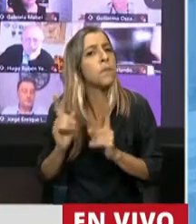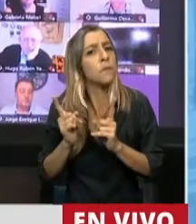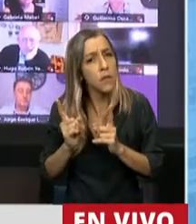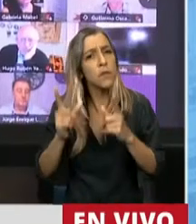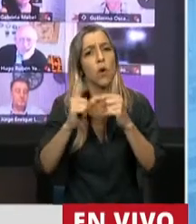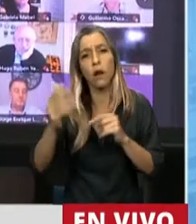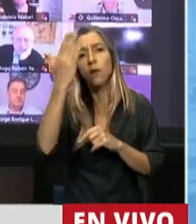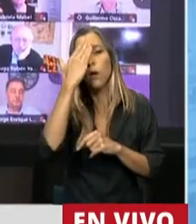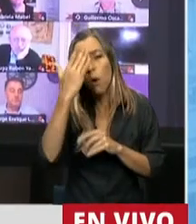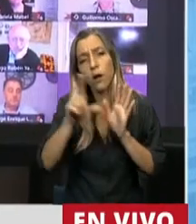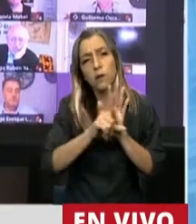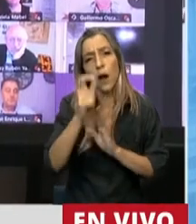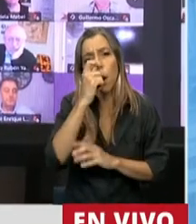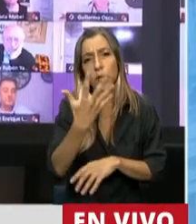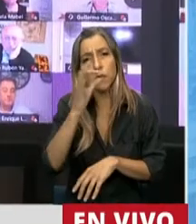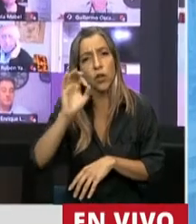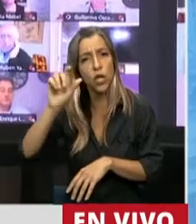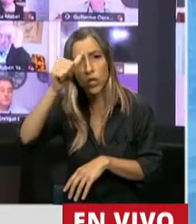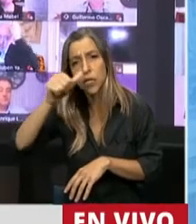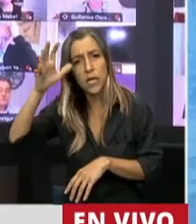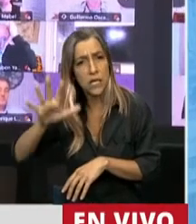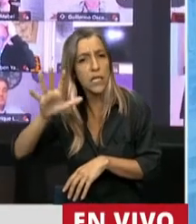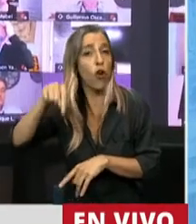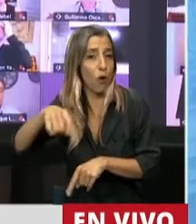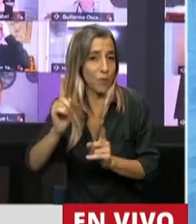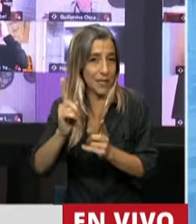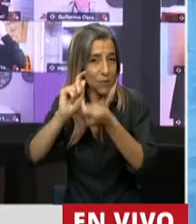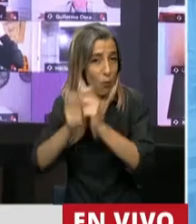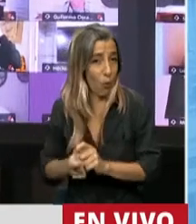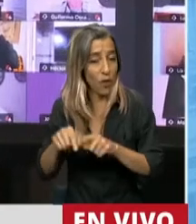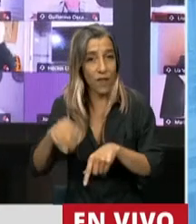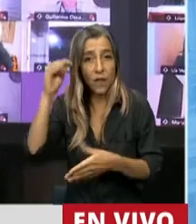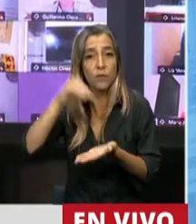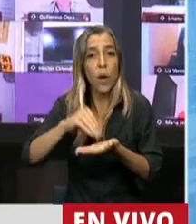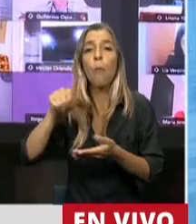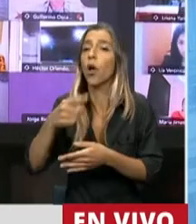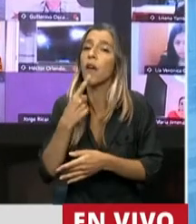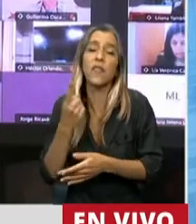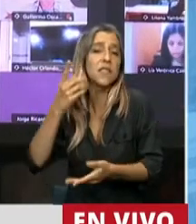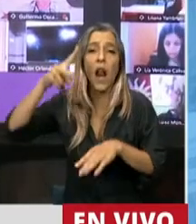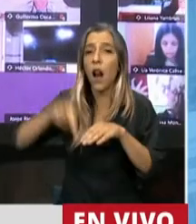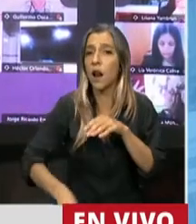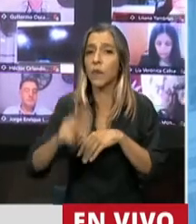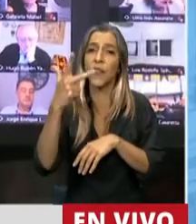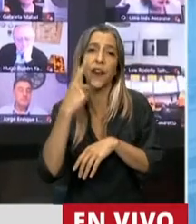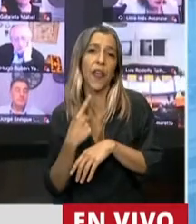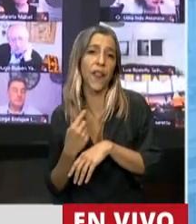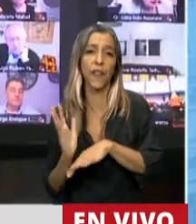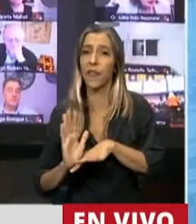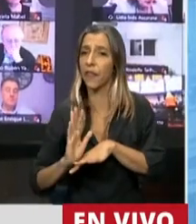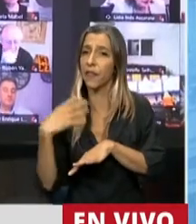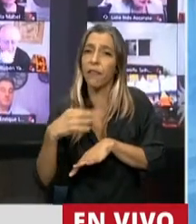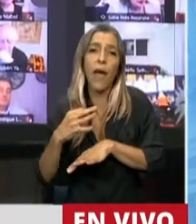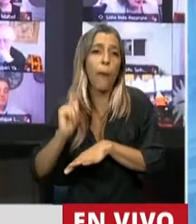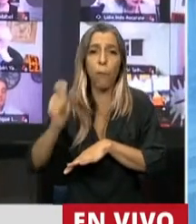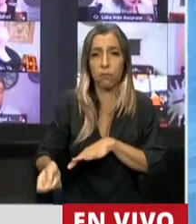15 de la 25.065 que hoy modificamos que establece que tiene que ser hasta tres días hábiles, hubo o